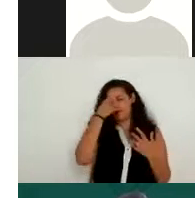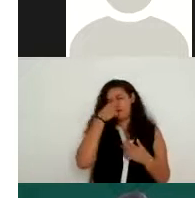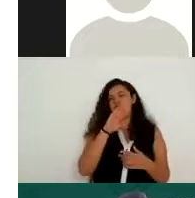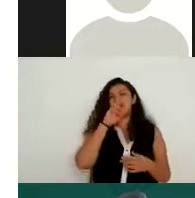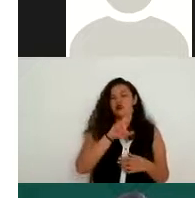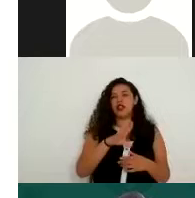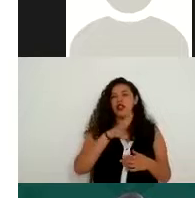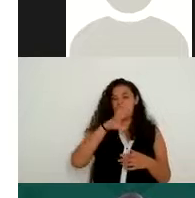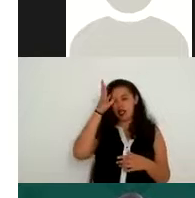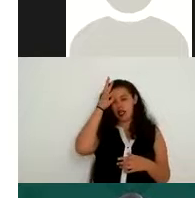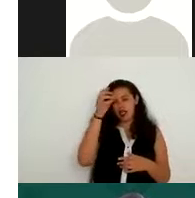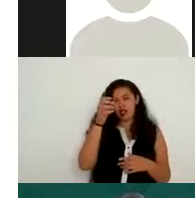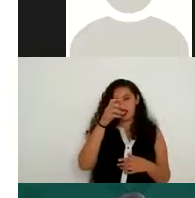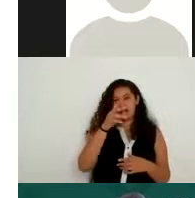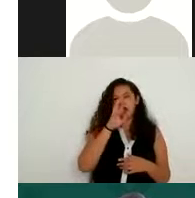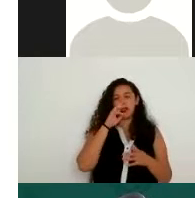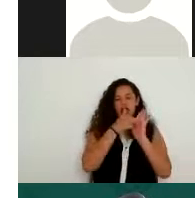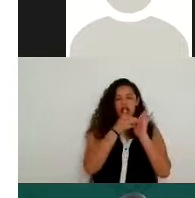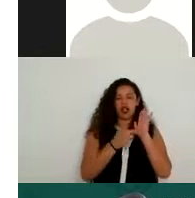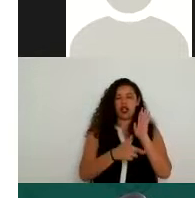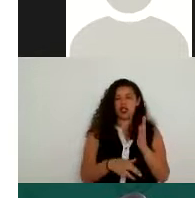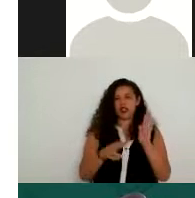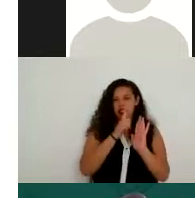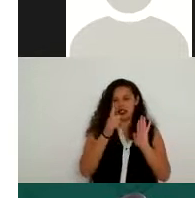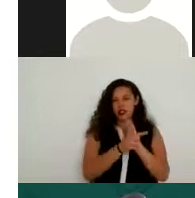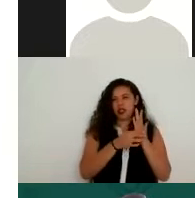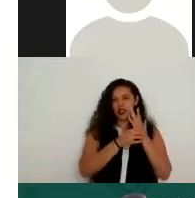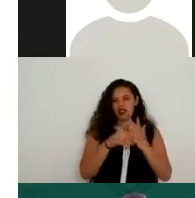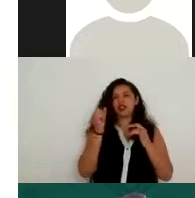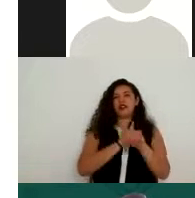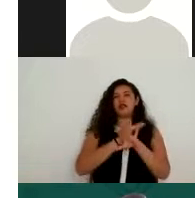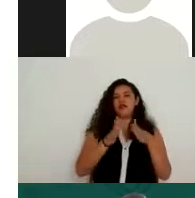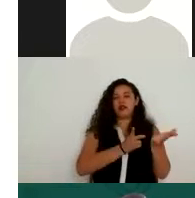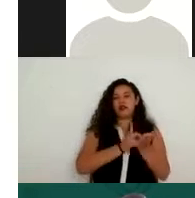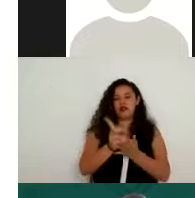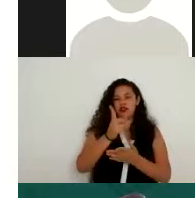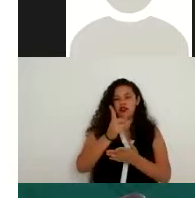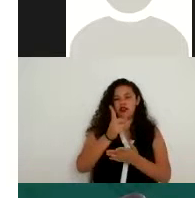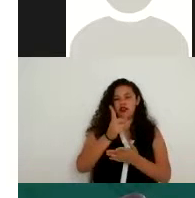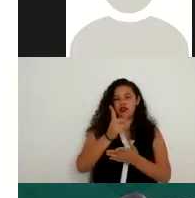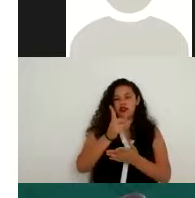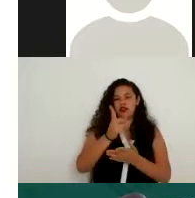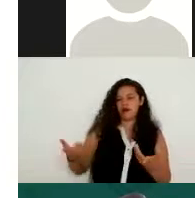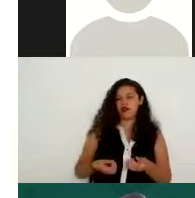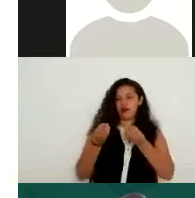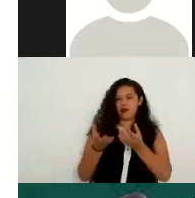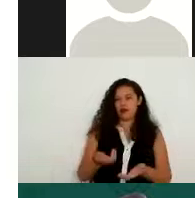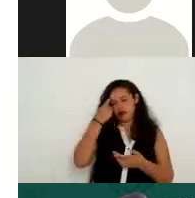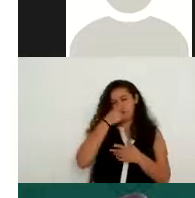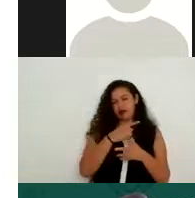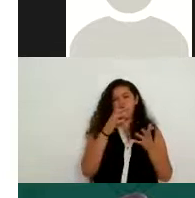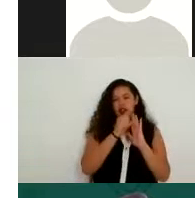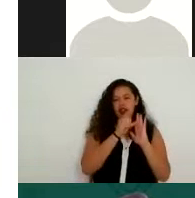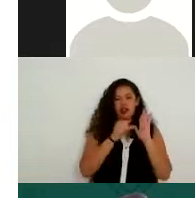dispuestos por la ley. El derecho a la información será garantizado por el Estado. Para efectos de lo dispuesto en el presente artículo, se